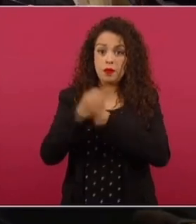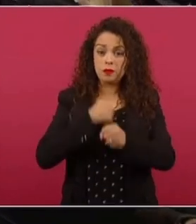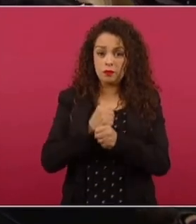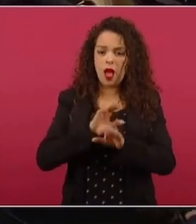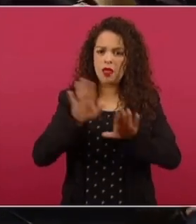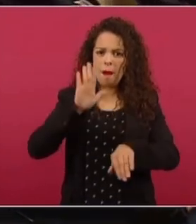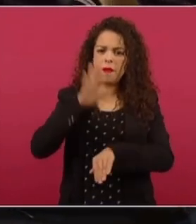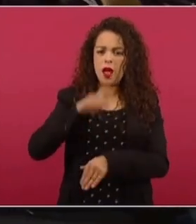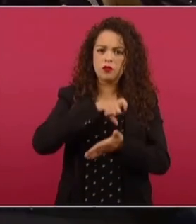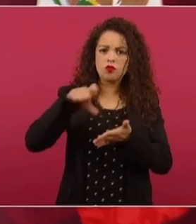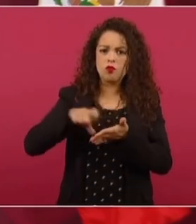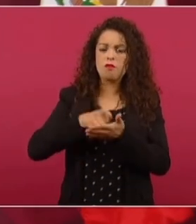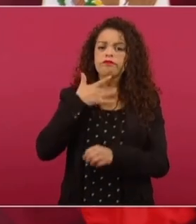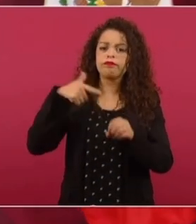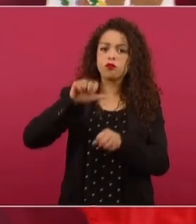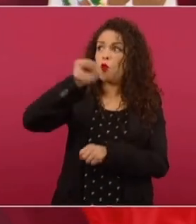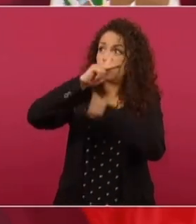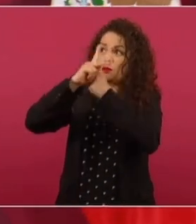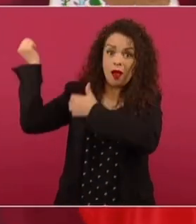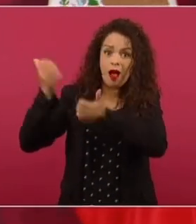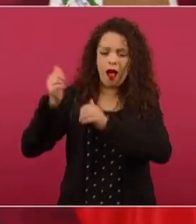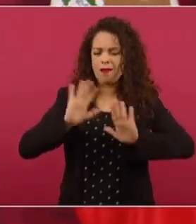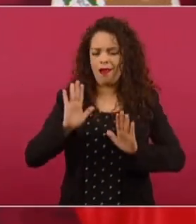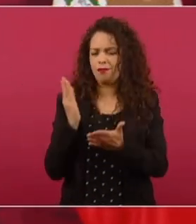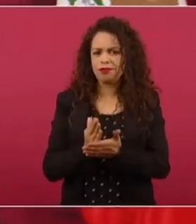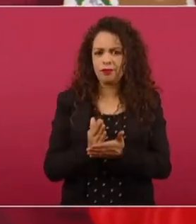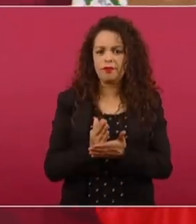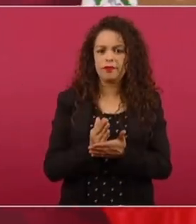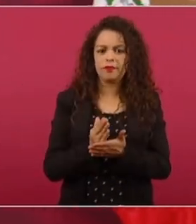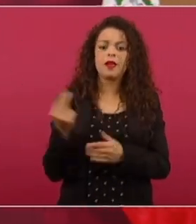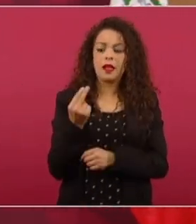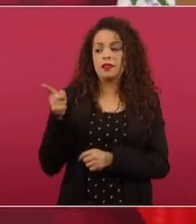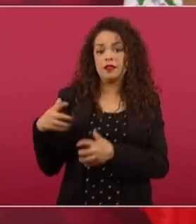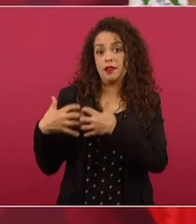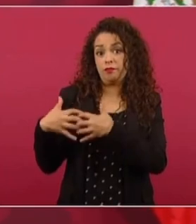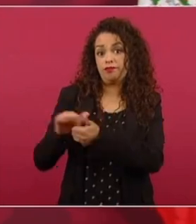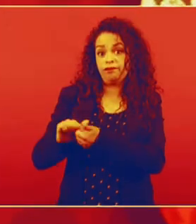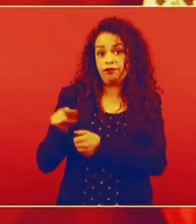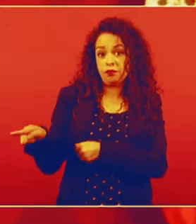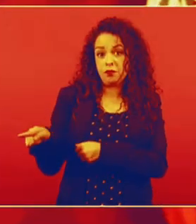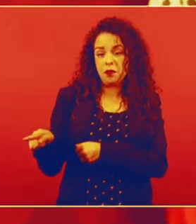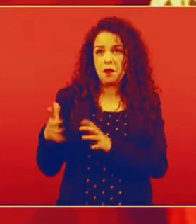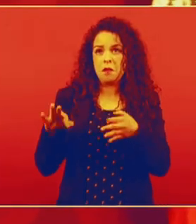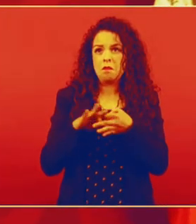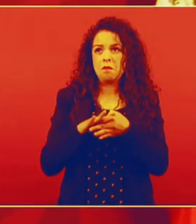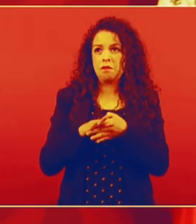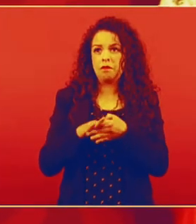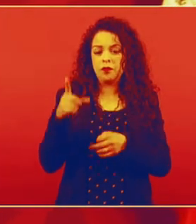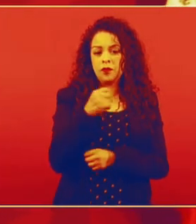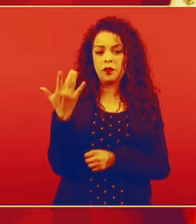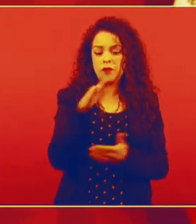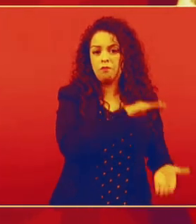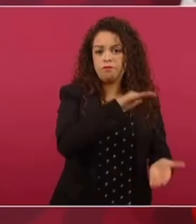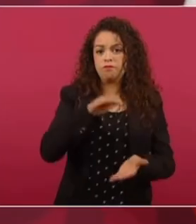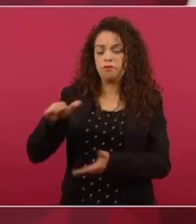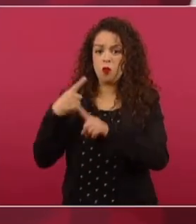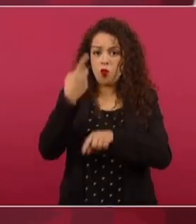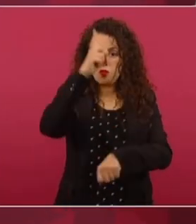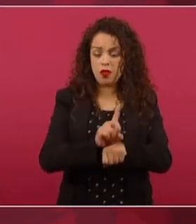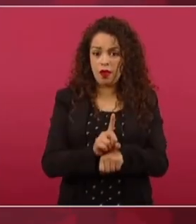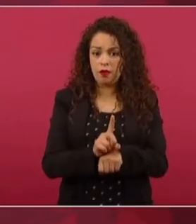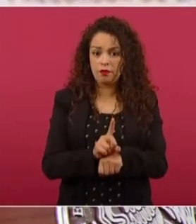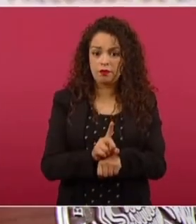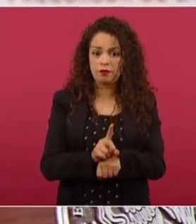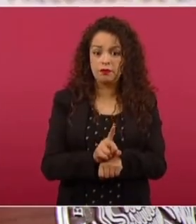gasolinas y necesitamos esa planta porque nos va a dar alrededor de 150 barriles diarios de